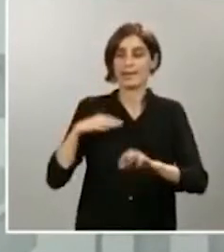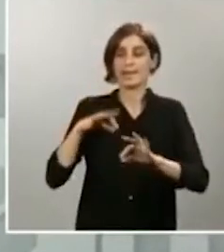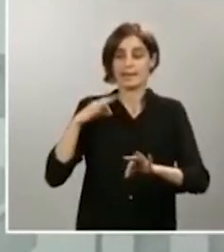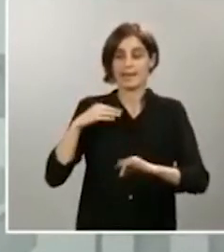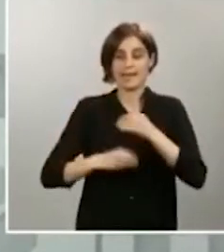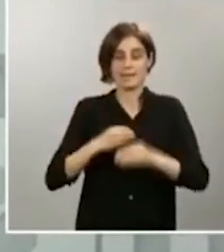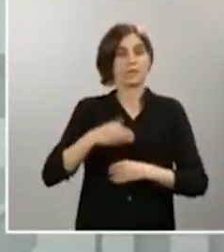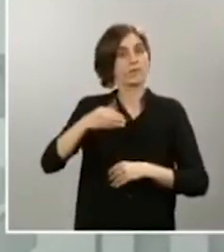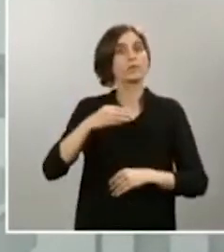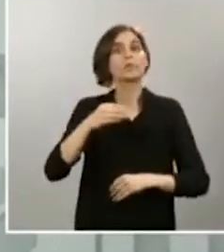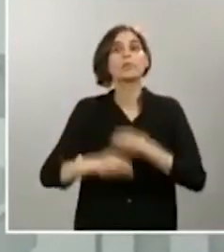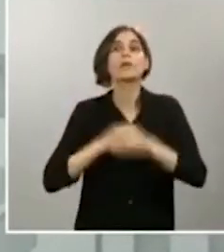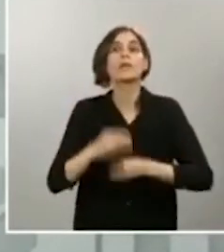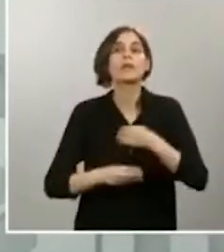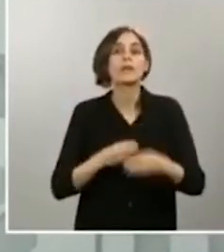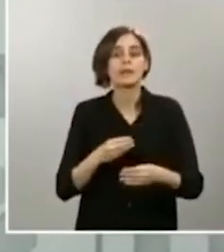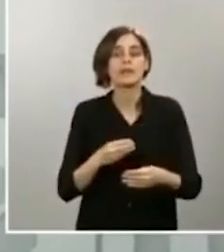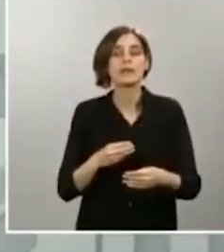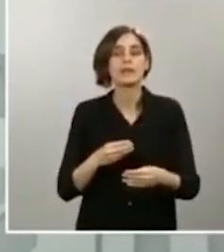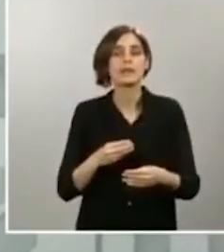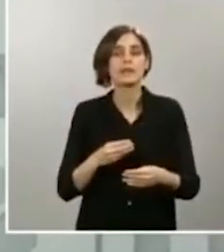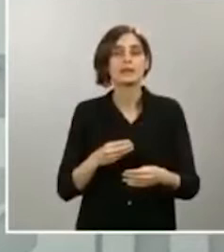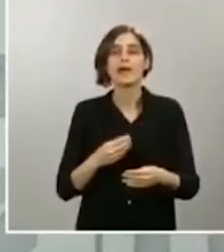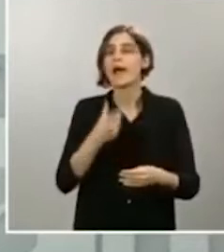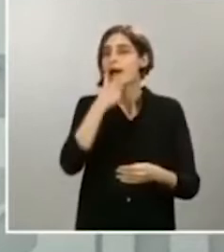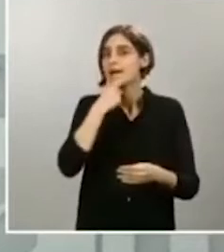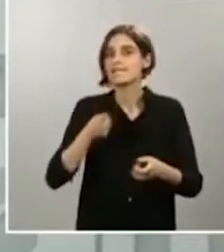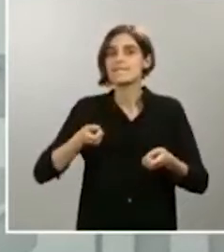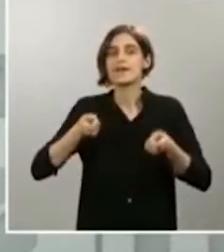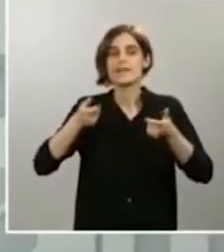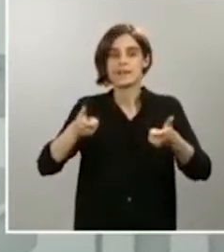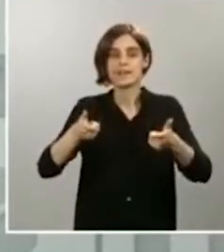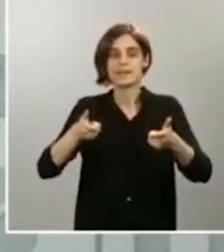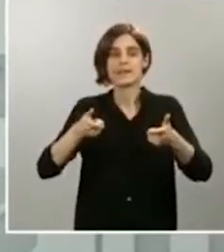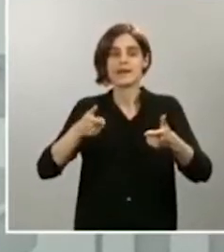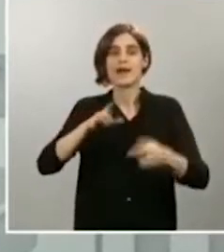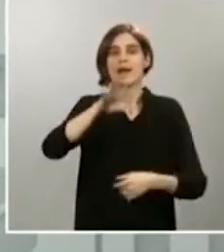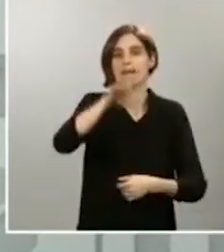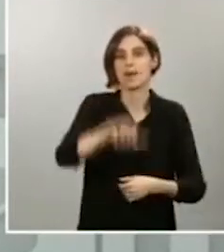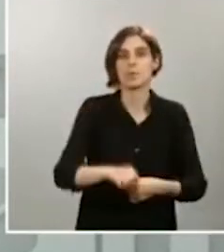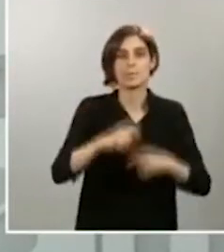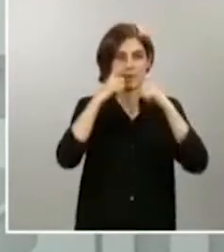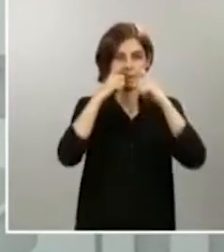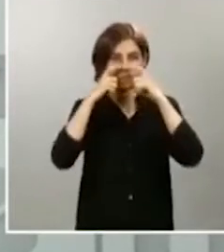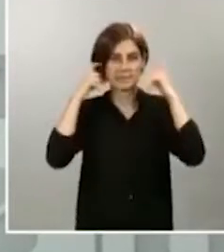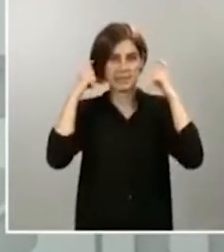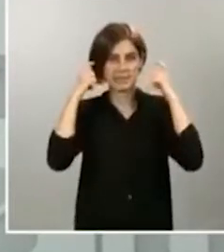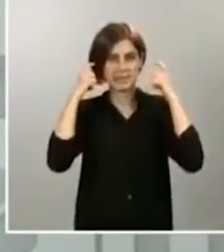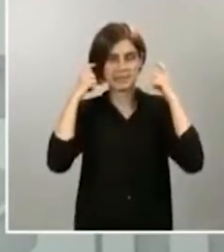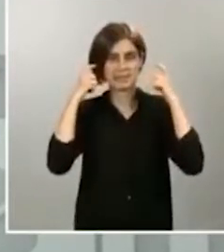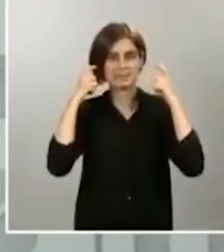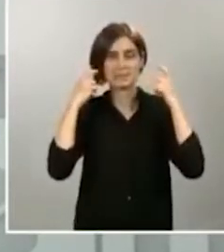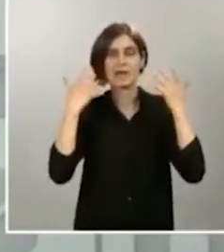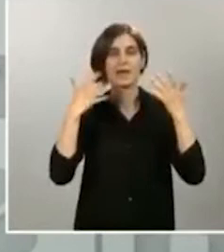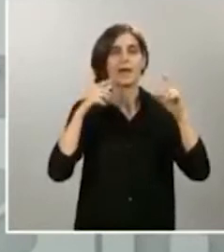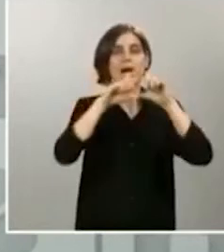posibilitar el acceso a la adquisición de mascarillas por parte del conjunto de empresarios al objeto